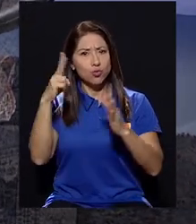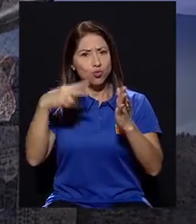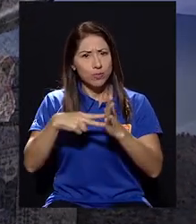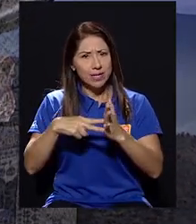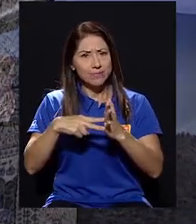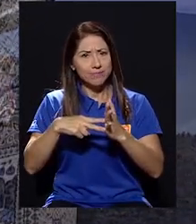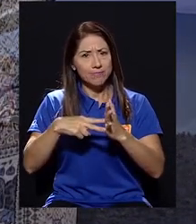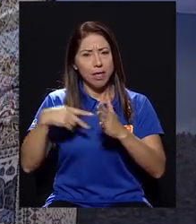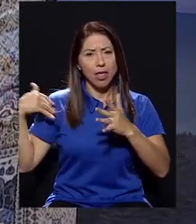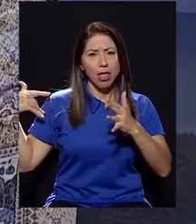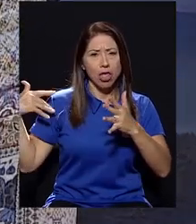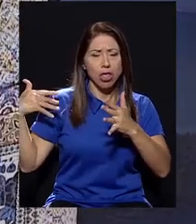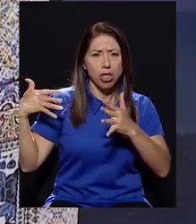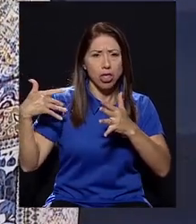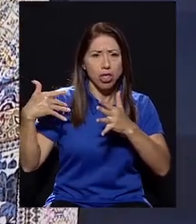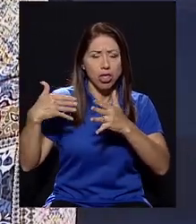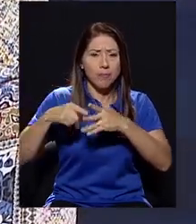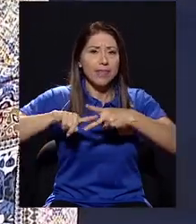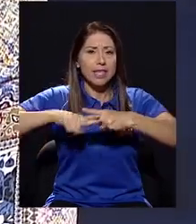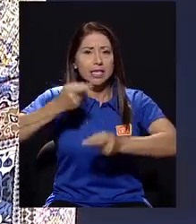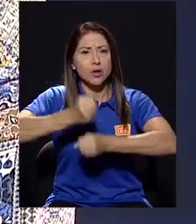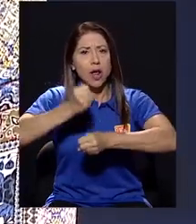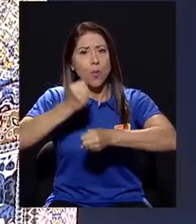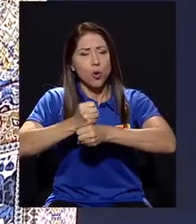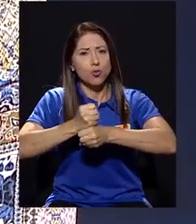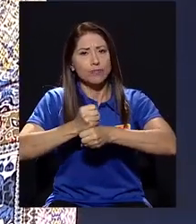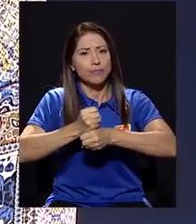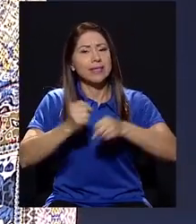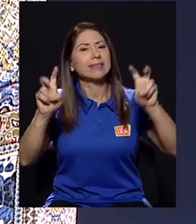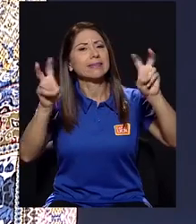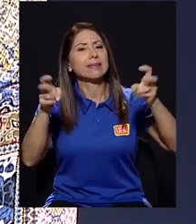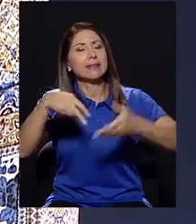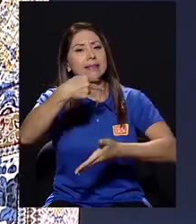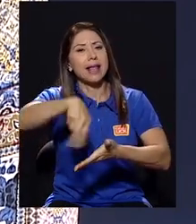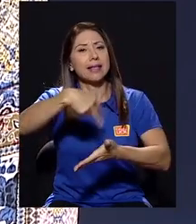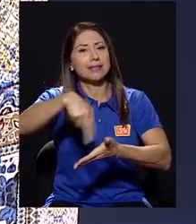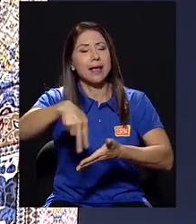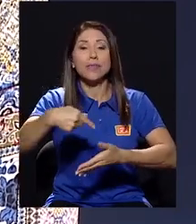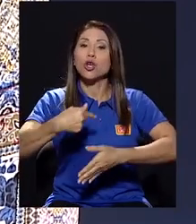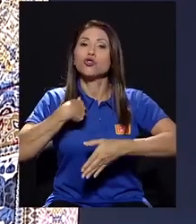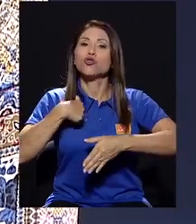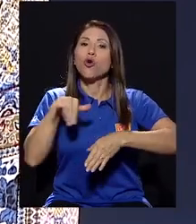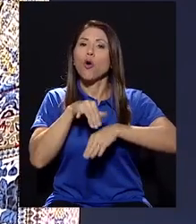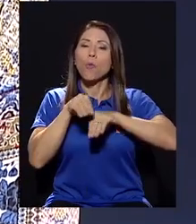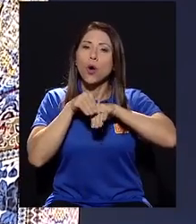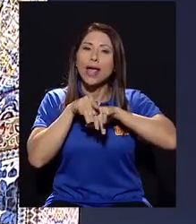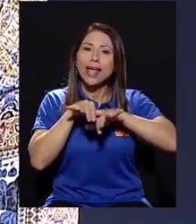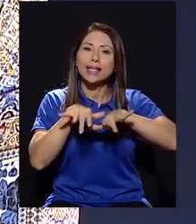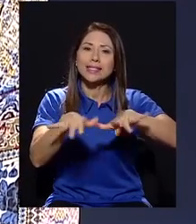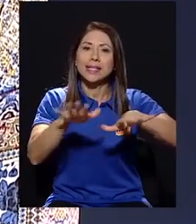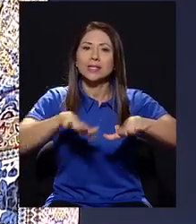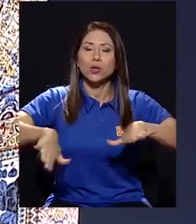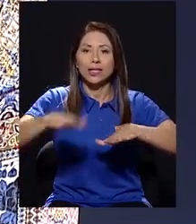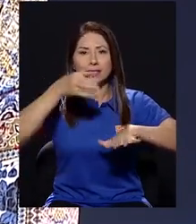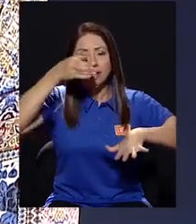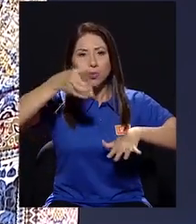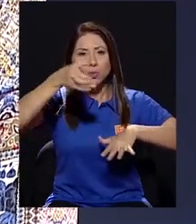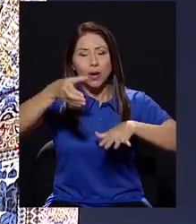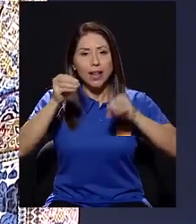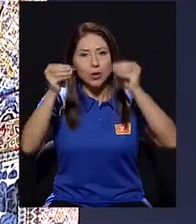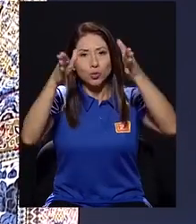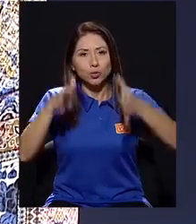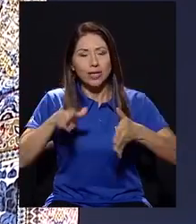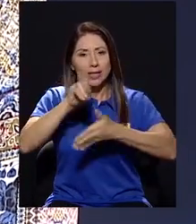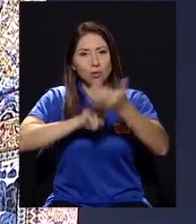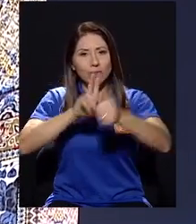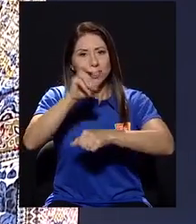2000 fue que iniciamos una labor desde el campo de la danza, yo como extensionista cultural, docente en la